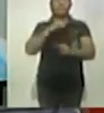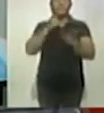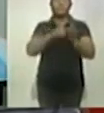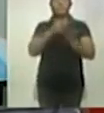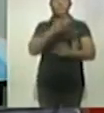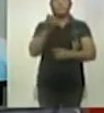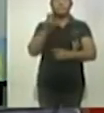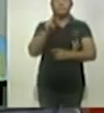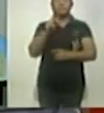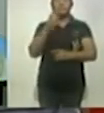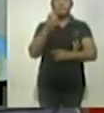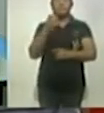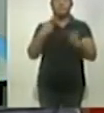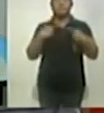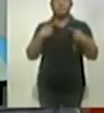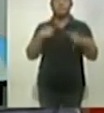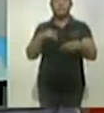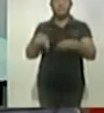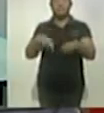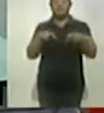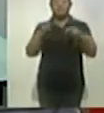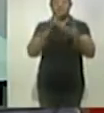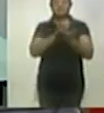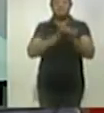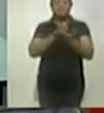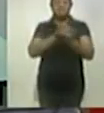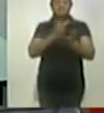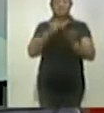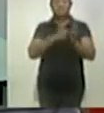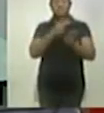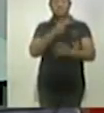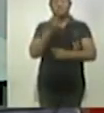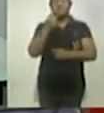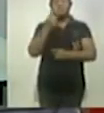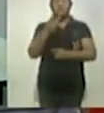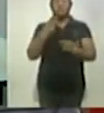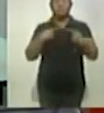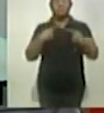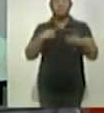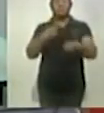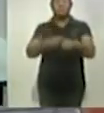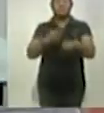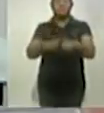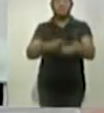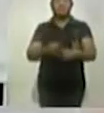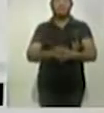cuatrocientas ochenta y tres personas recuperadas y dos mil doscientos dos casos positivos.